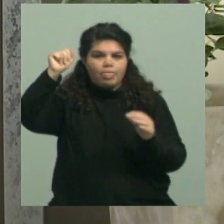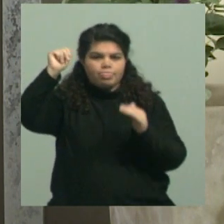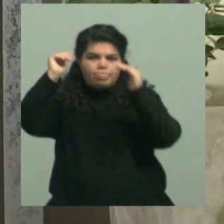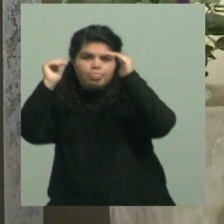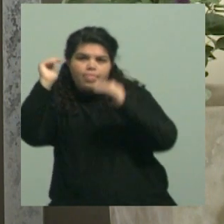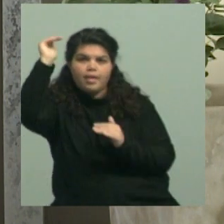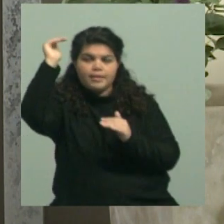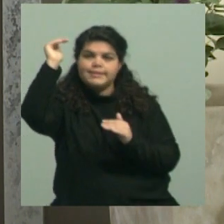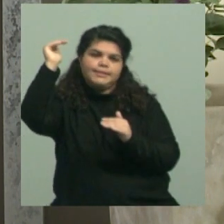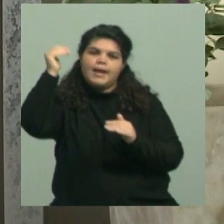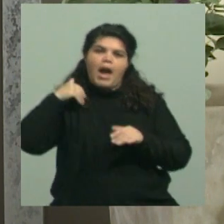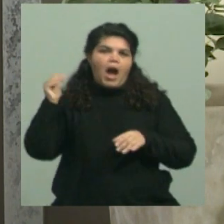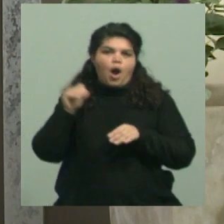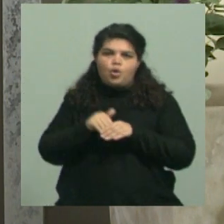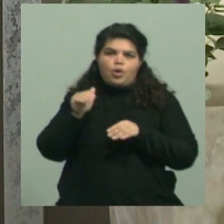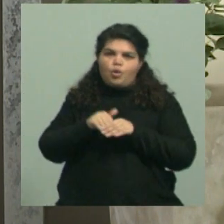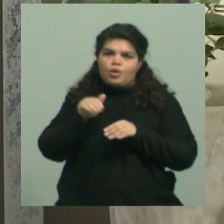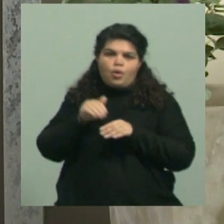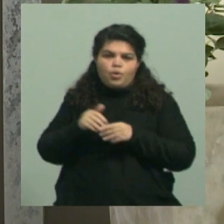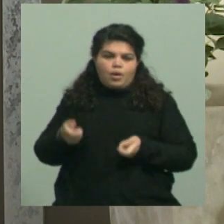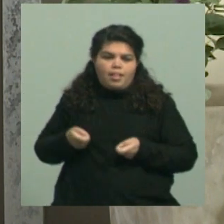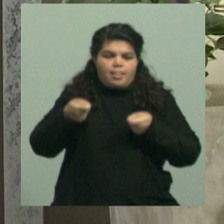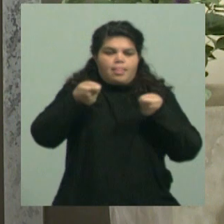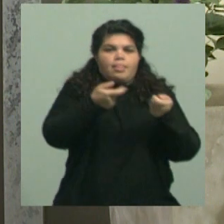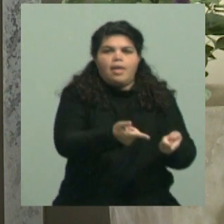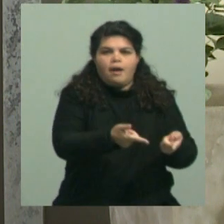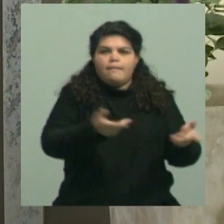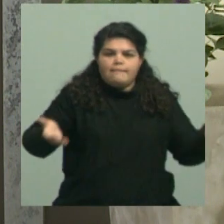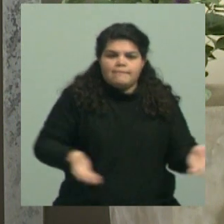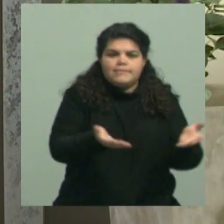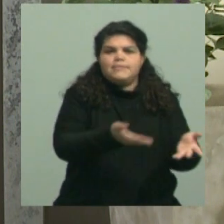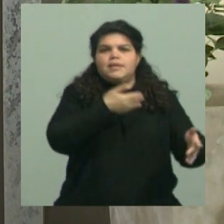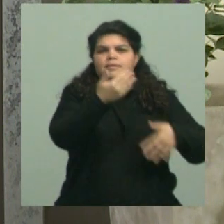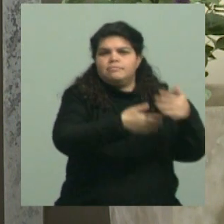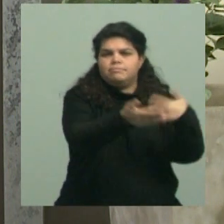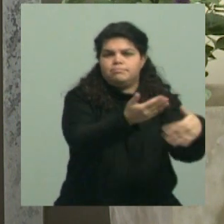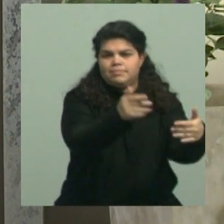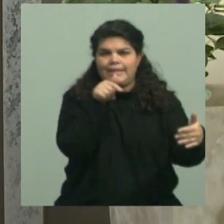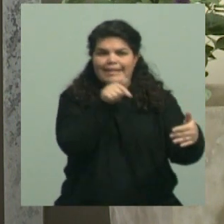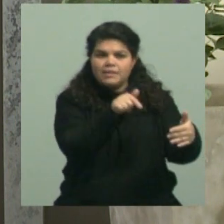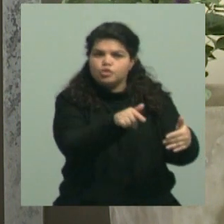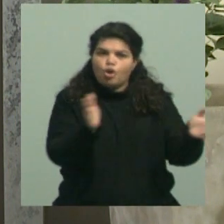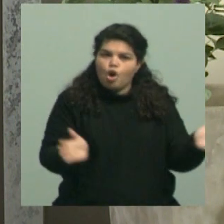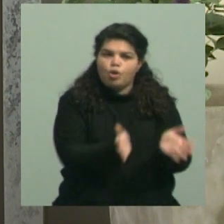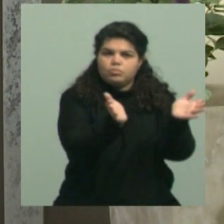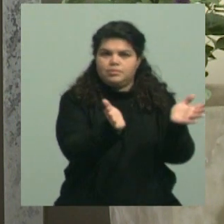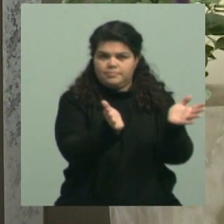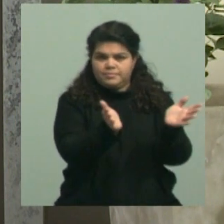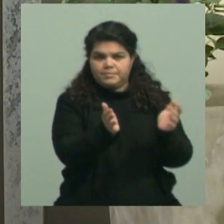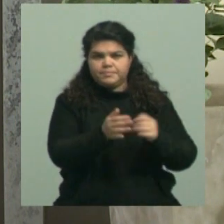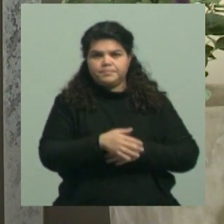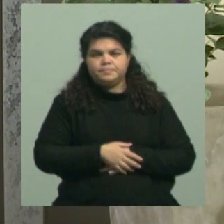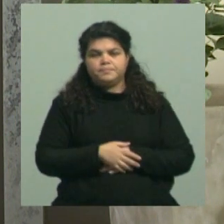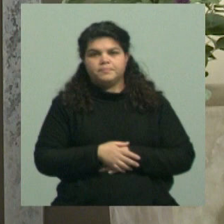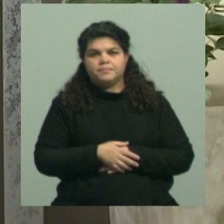estos ahorros que teníamos destinados a obras para atender esas necesidades.